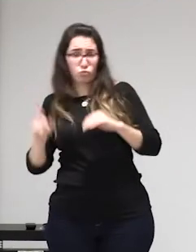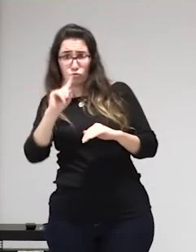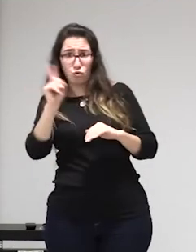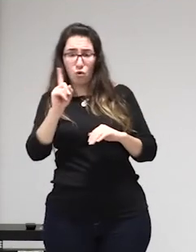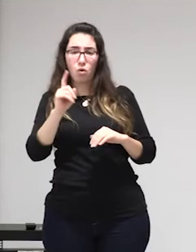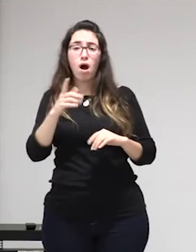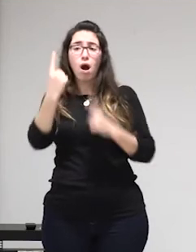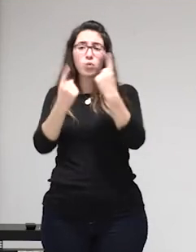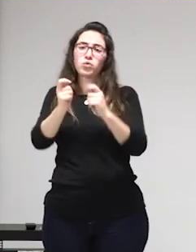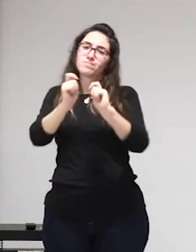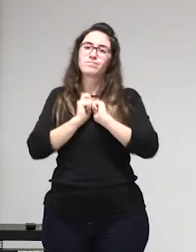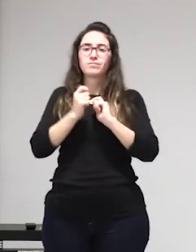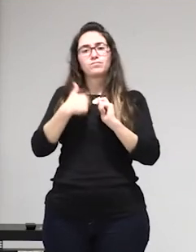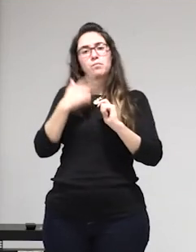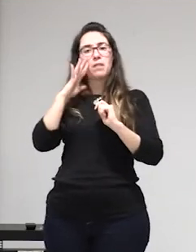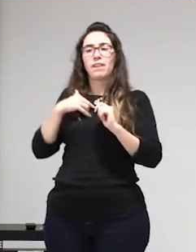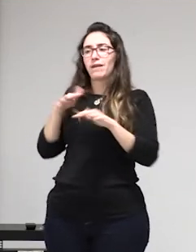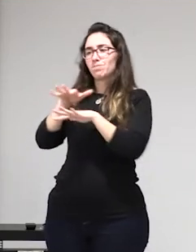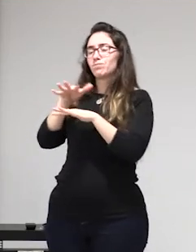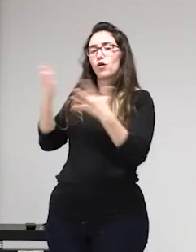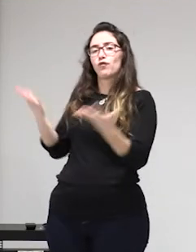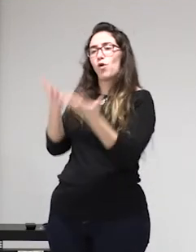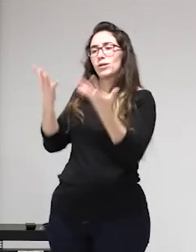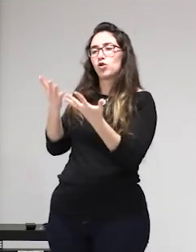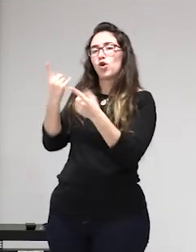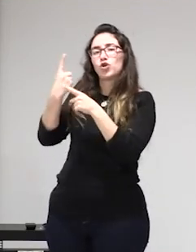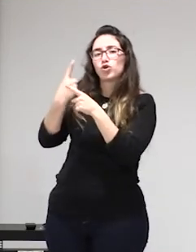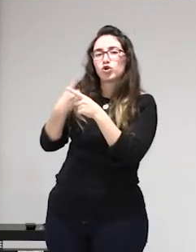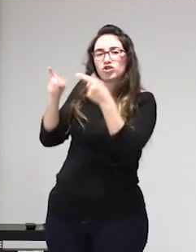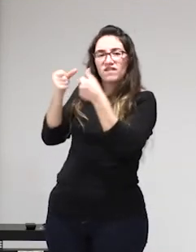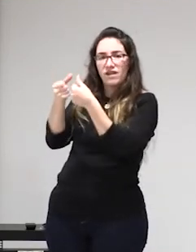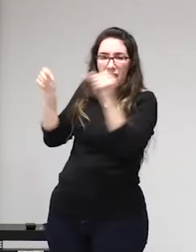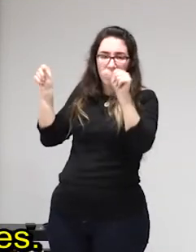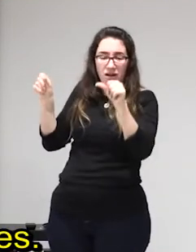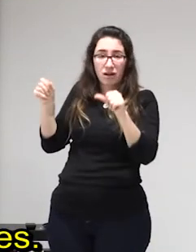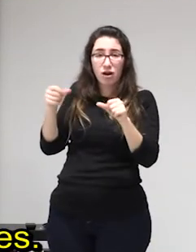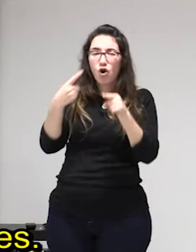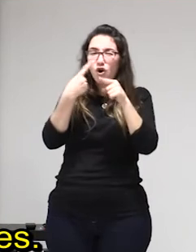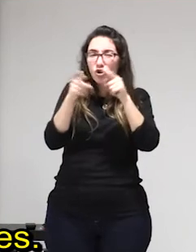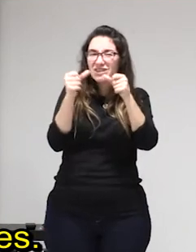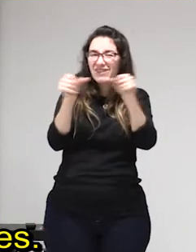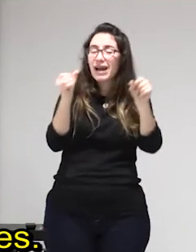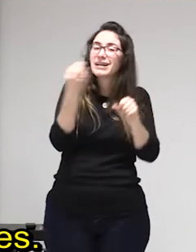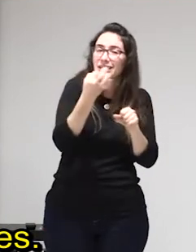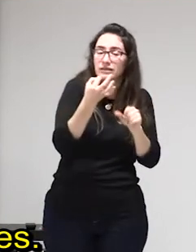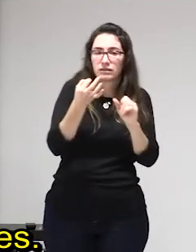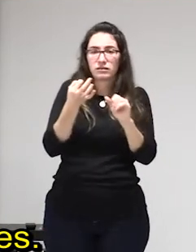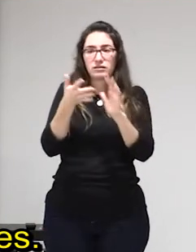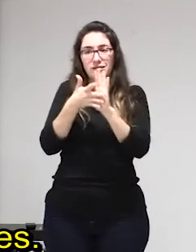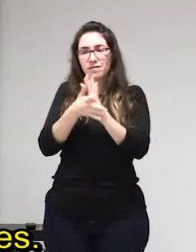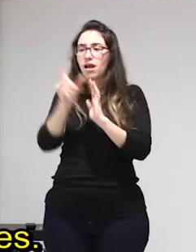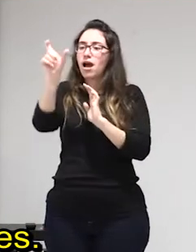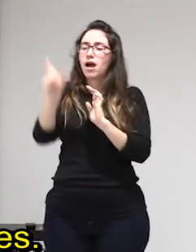cosilla más y luego al final acabamos con la entrevista vale eso vale yo te lo digo porque tenemos ya como